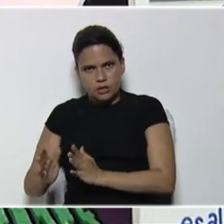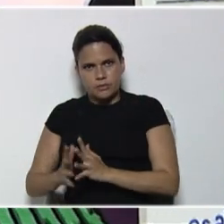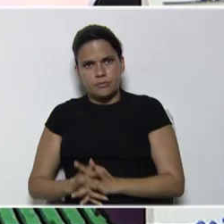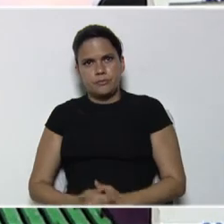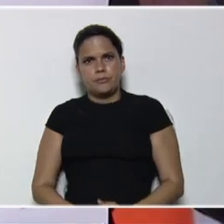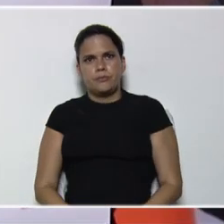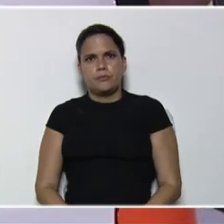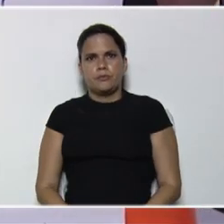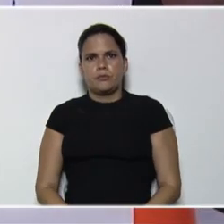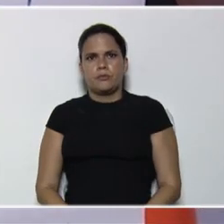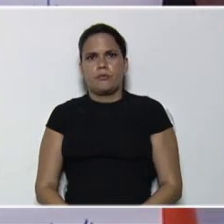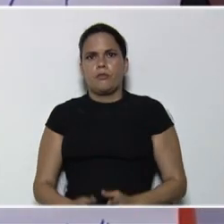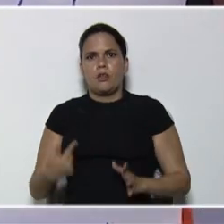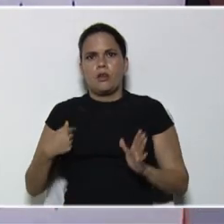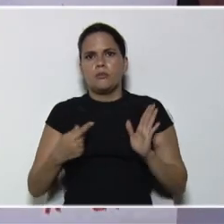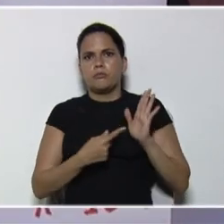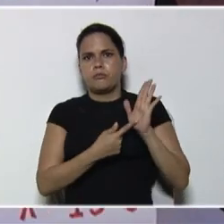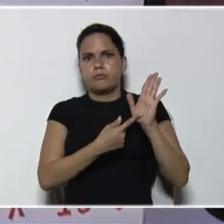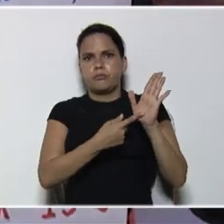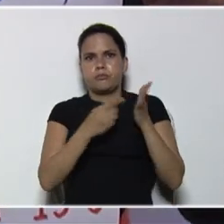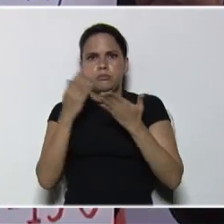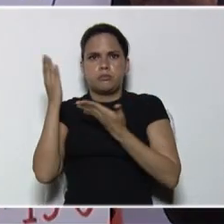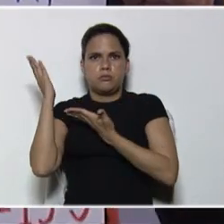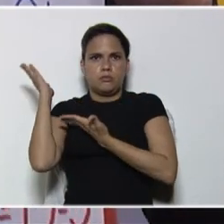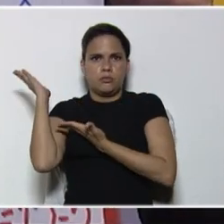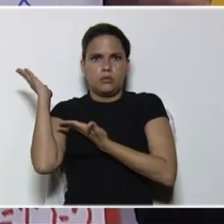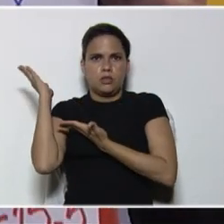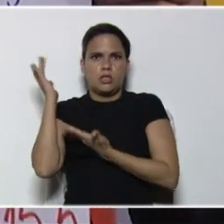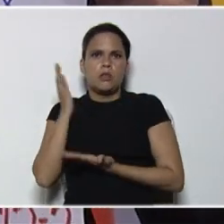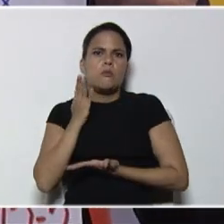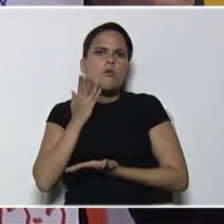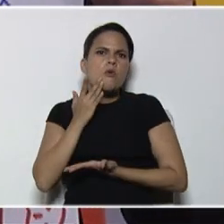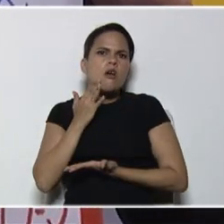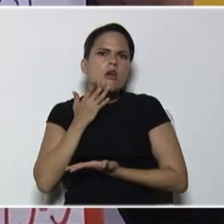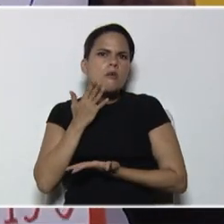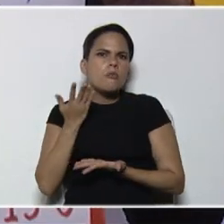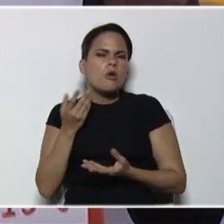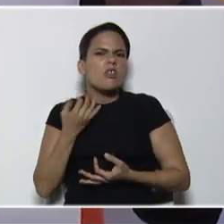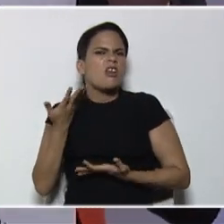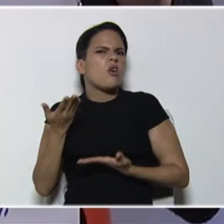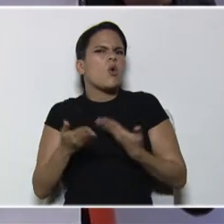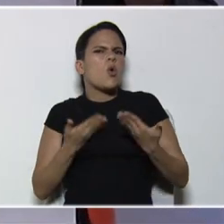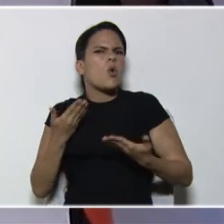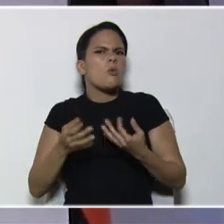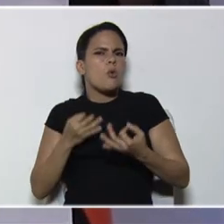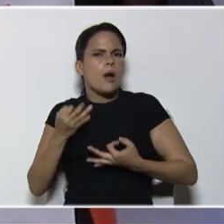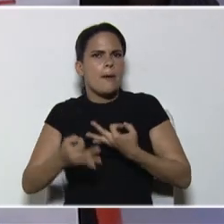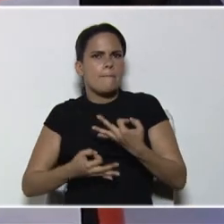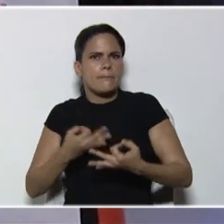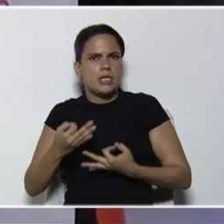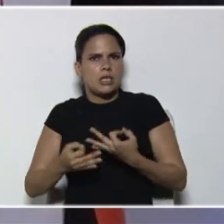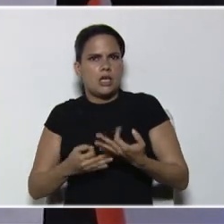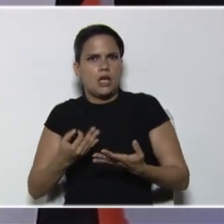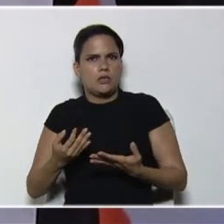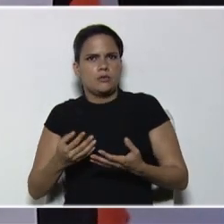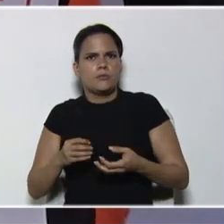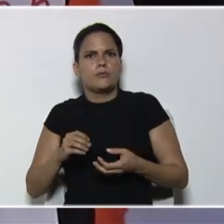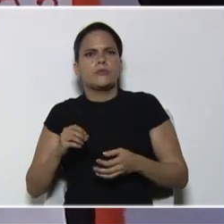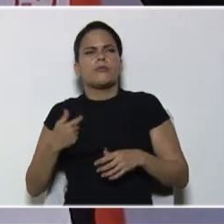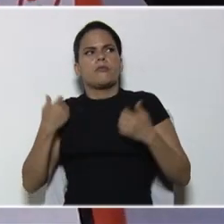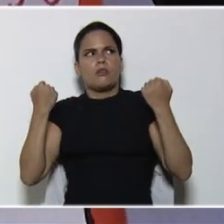en la lámina, estoy presentando, tenemos un ejemplo, de cómo, poder explicar, una ecuación, de primer grado,